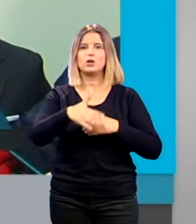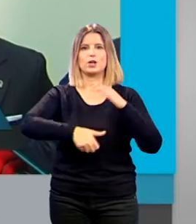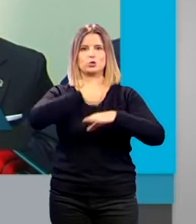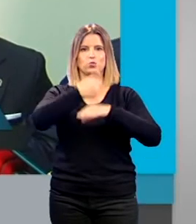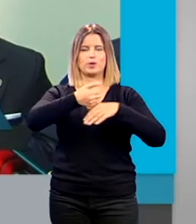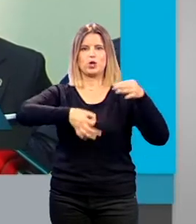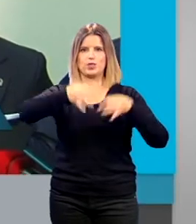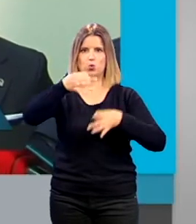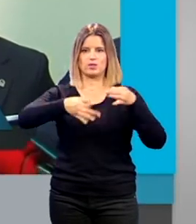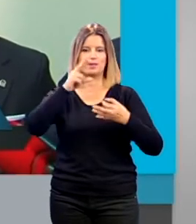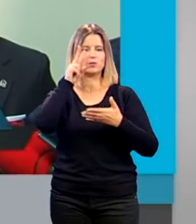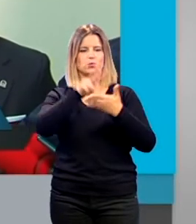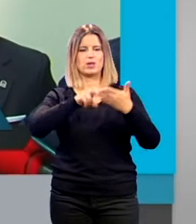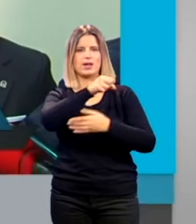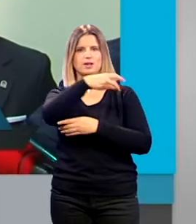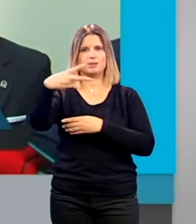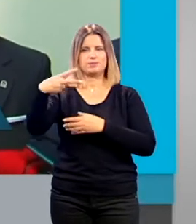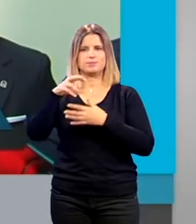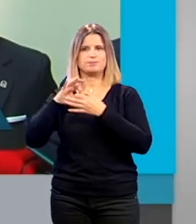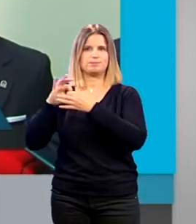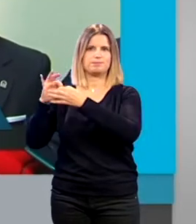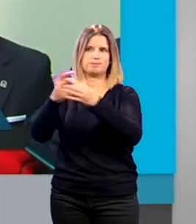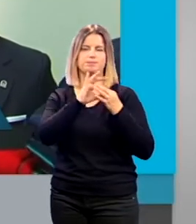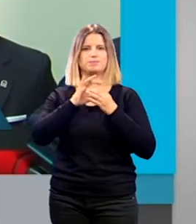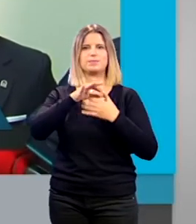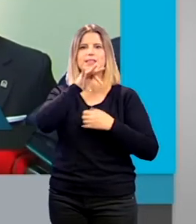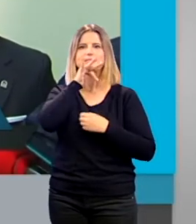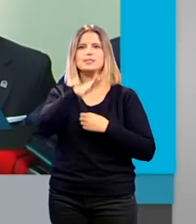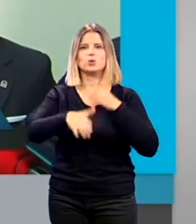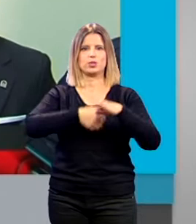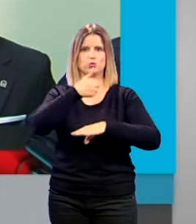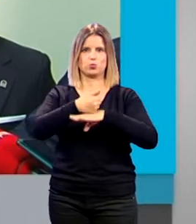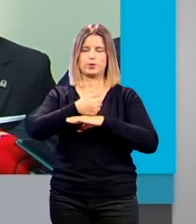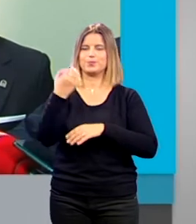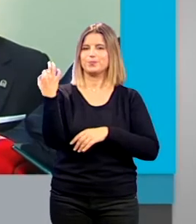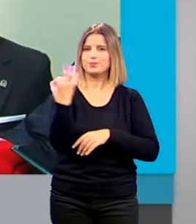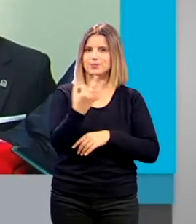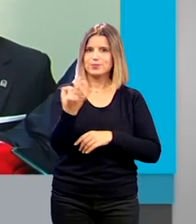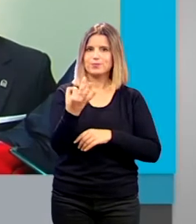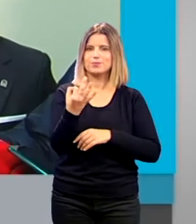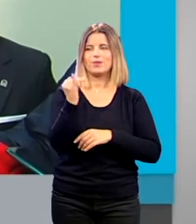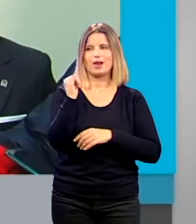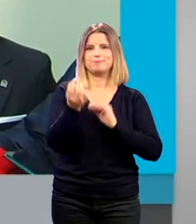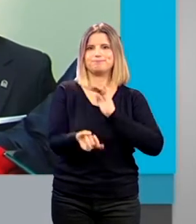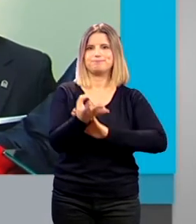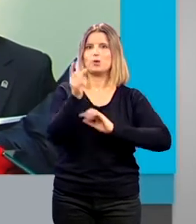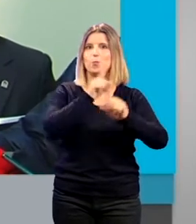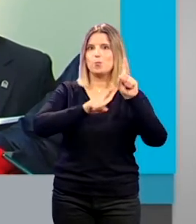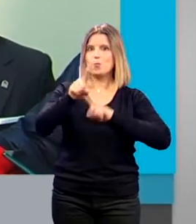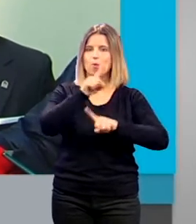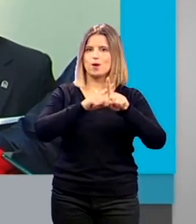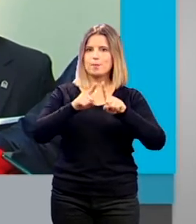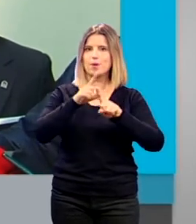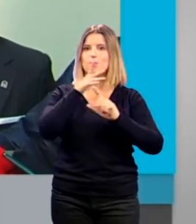cuando lean la resolución se ha alineado con el resto de tribunales superiores lo que ocurre es que ha encontrado un problema insalvable que es que